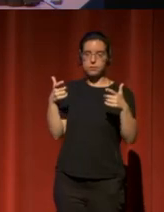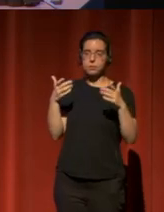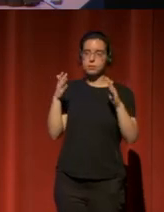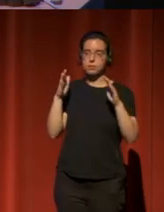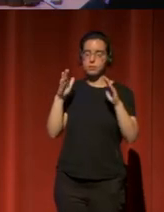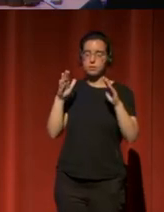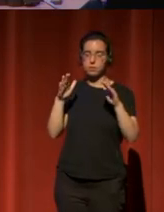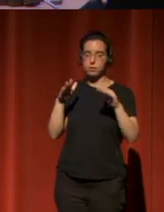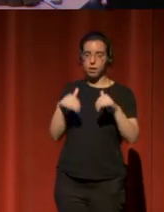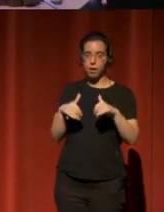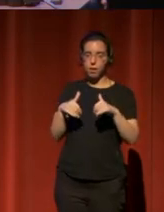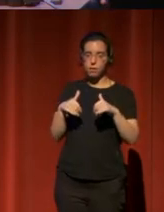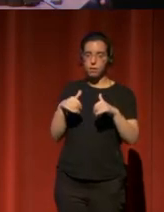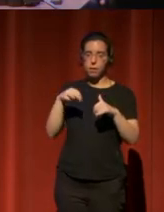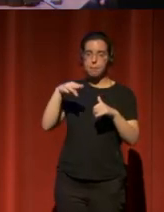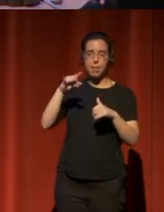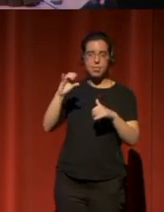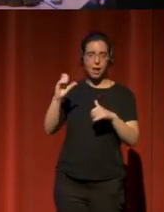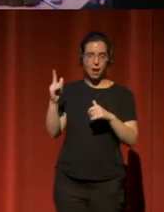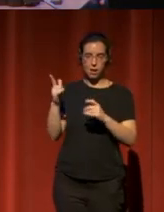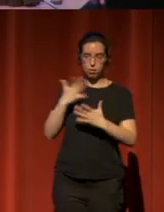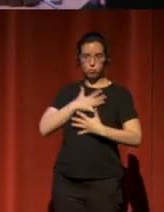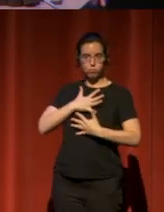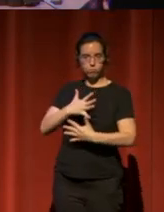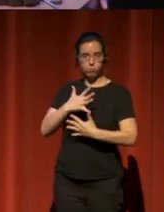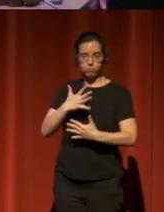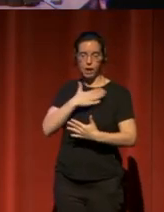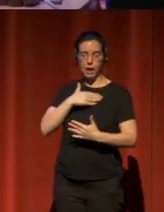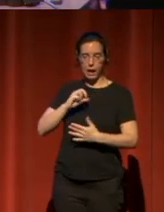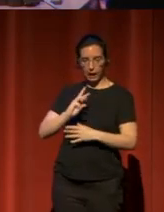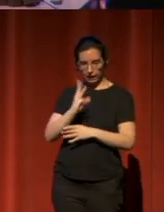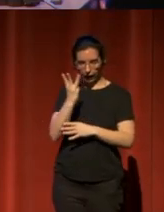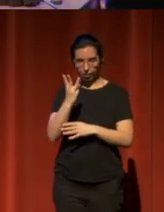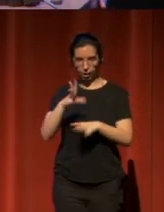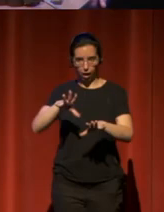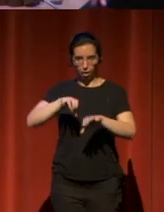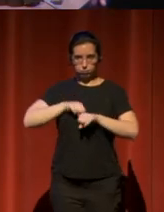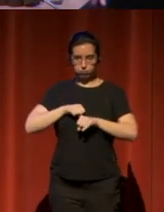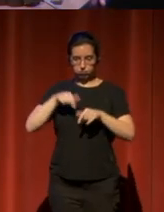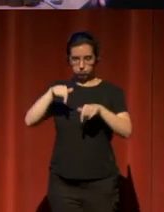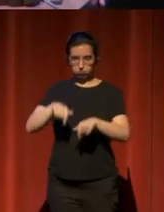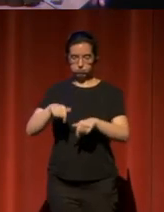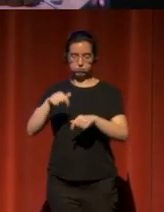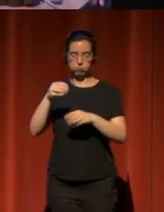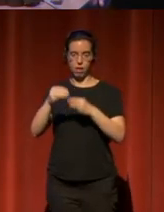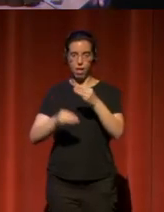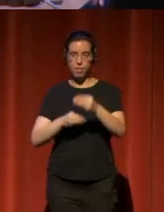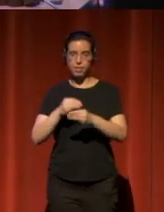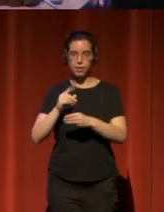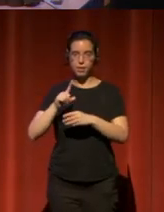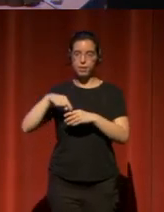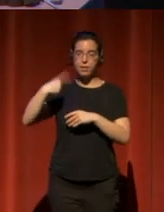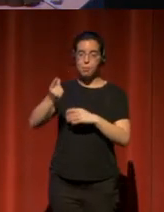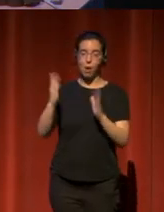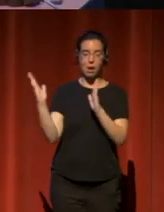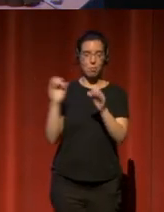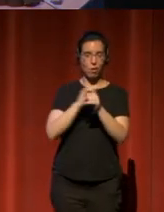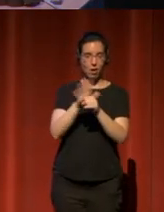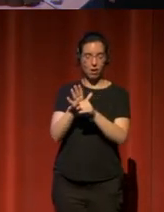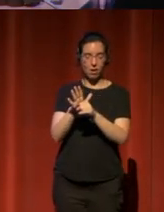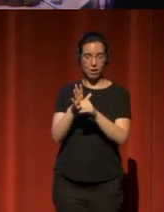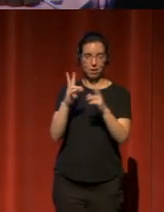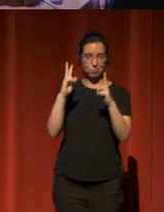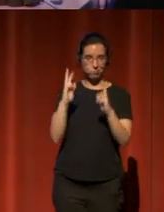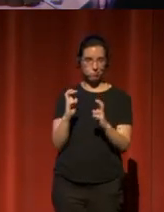Medial App Tabacalera se ofreció para acoger la tercera. La siguiente en pleno confinamiento pues le